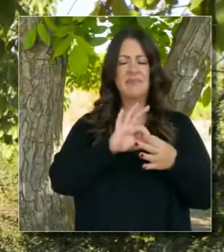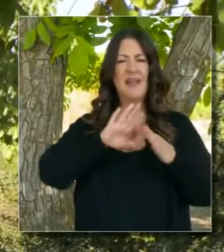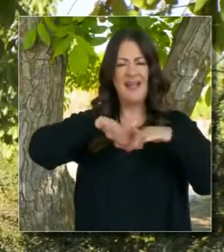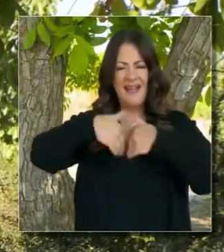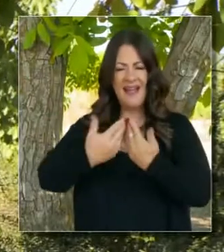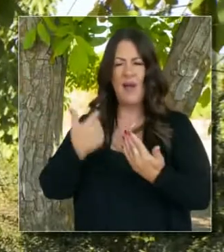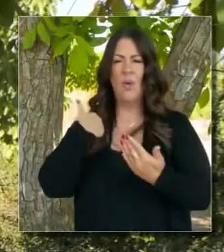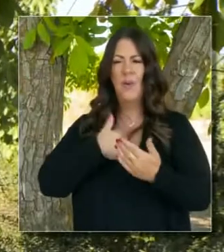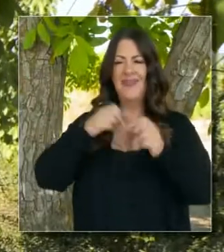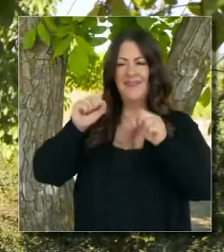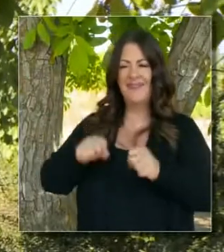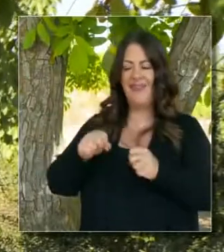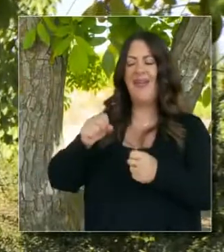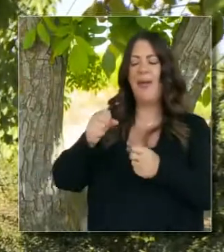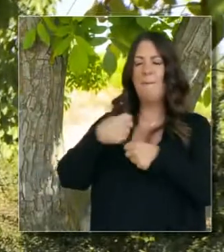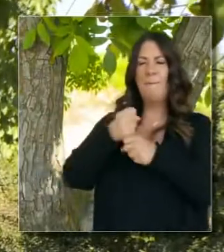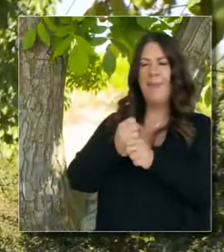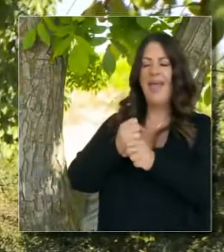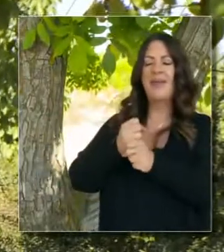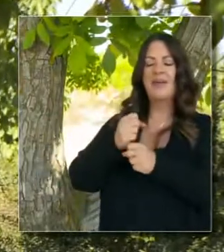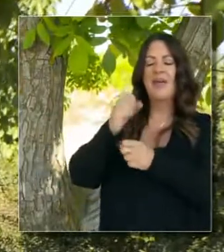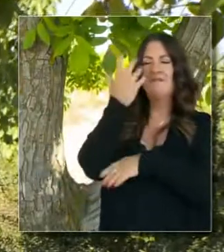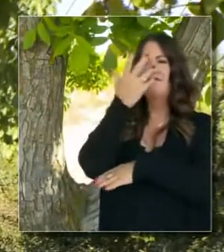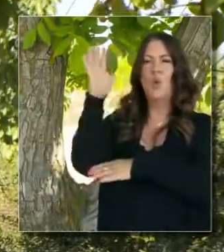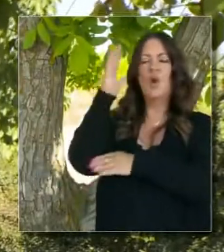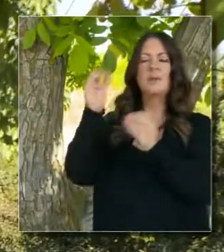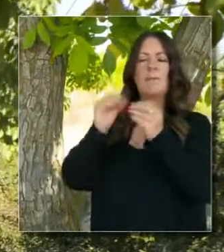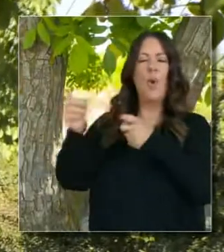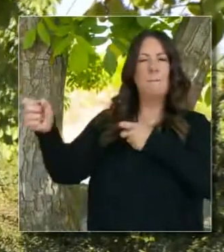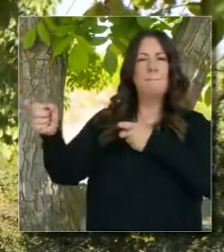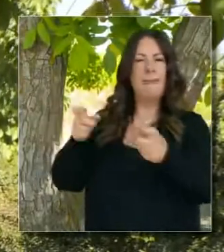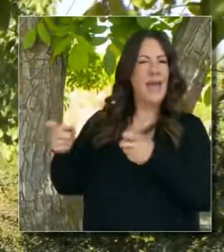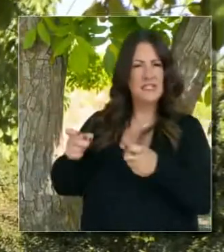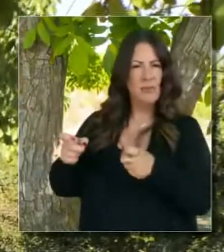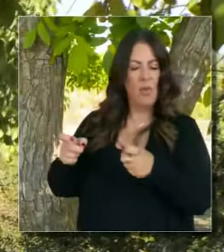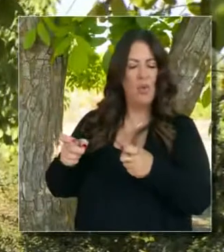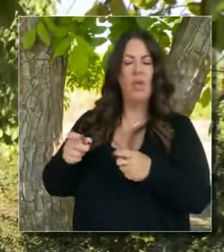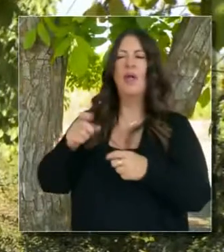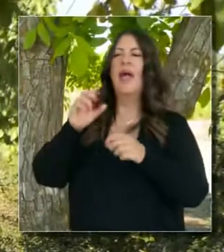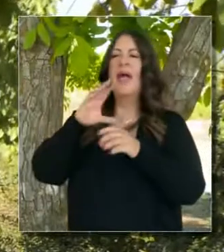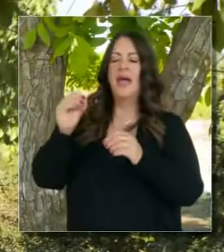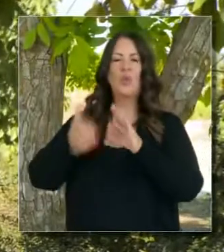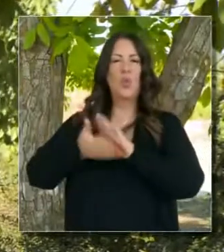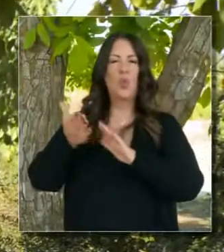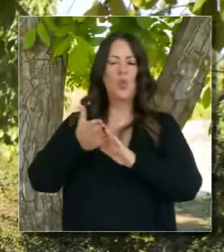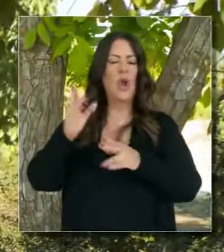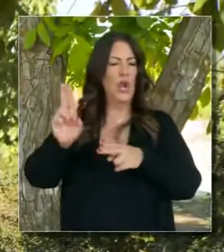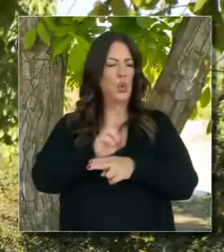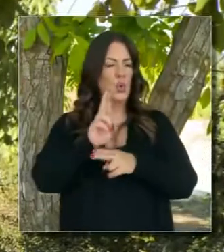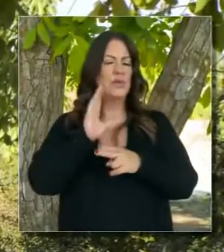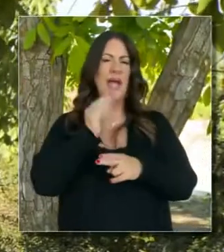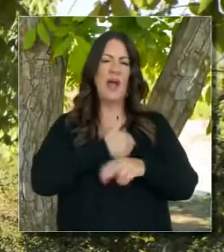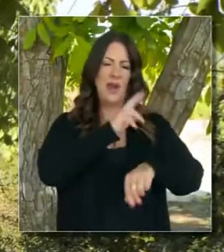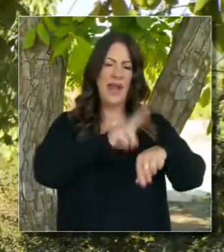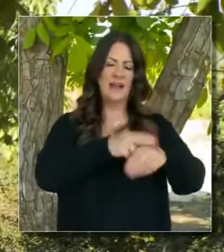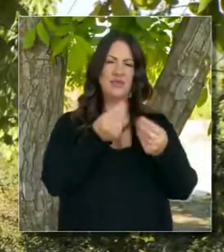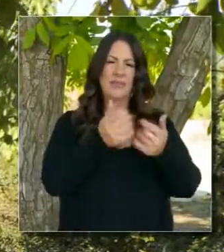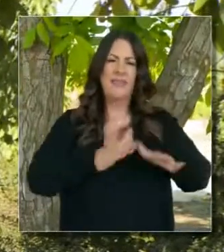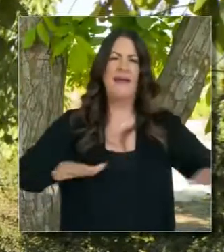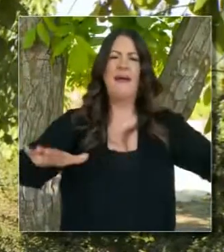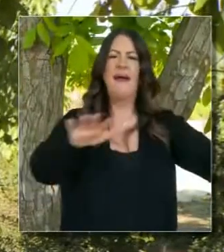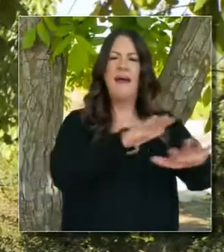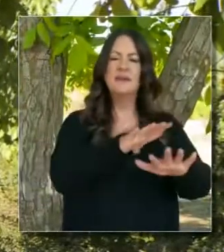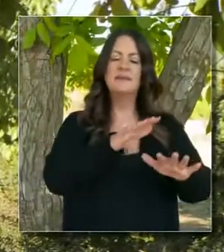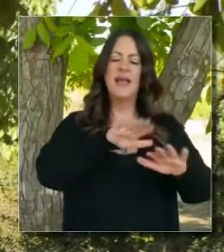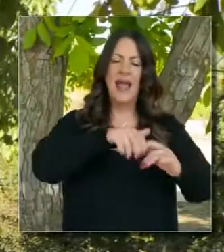trabajo bueno, necesario, para administrar activamente nuestros bosques y todas las otras tierras naturales que